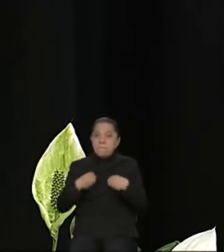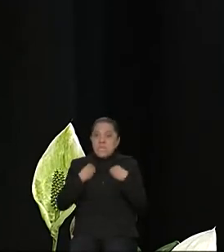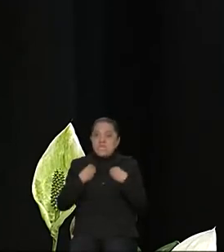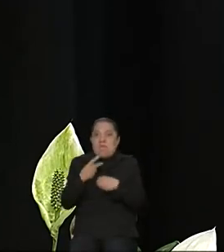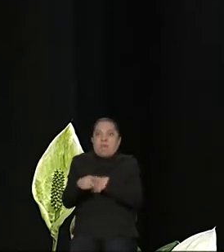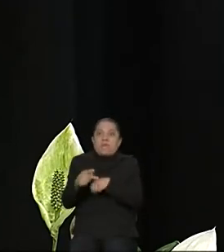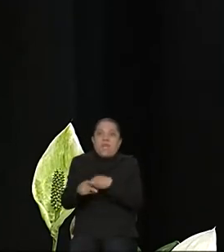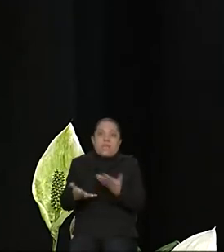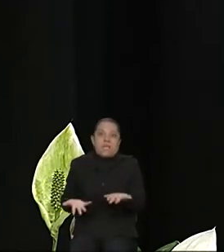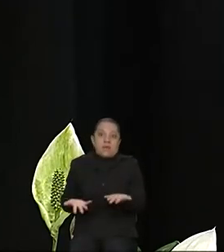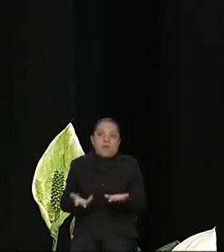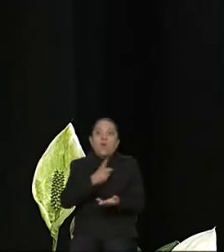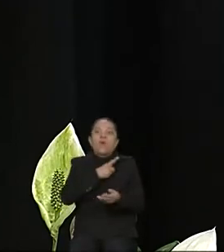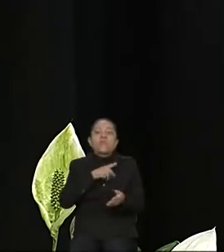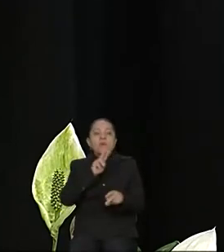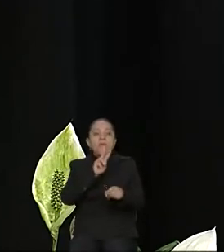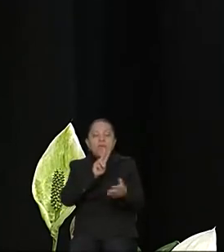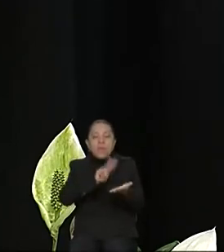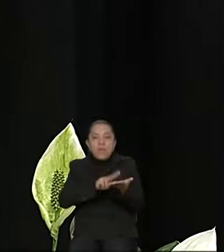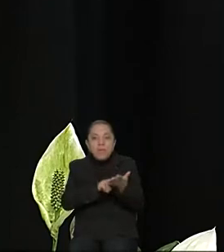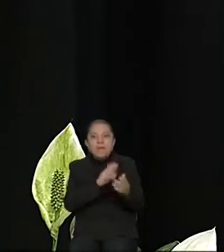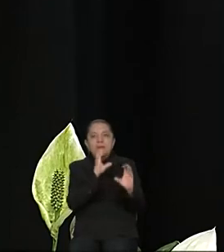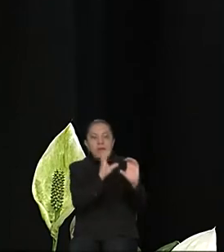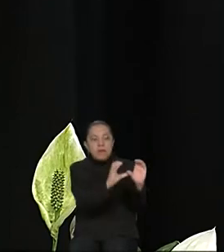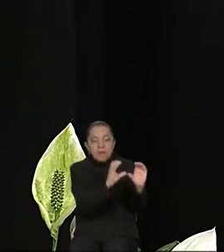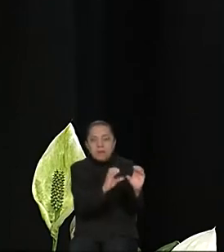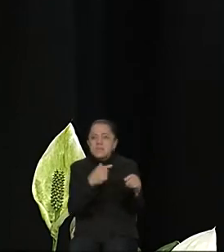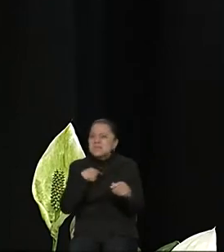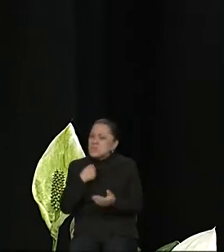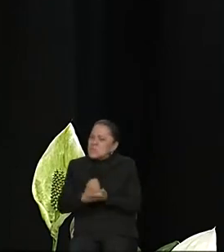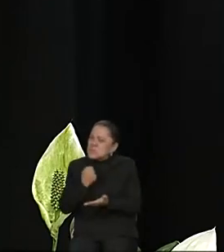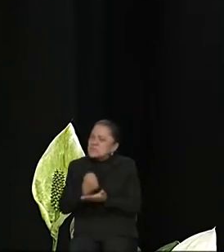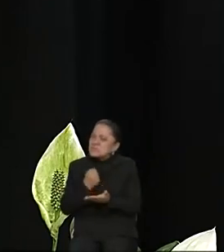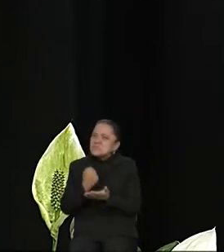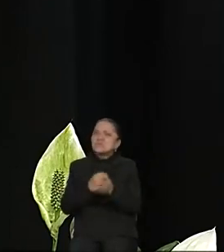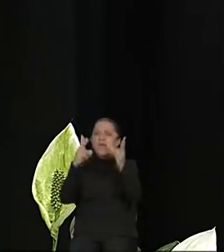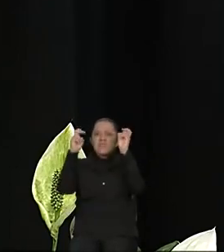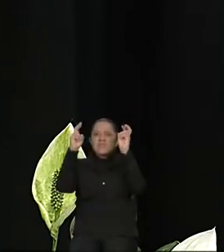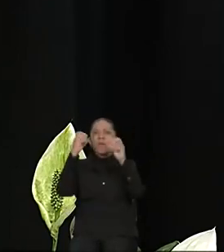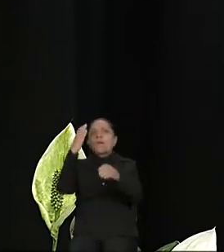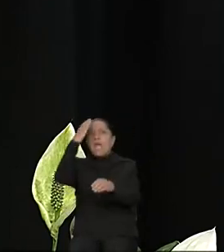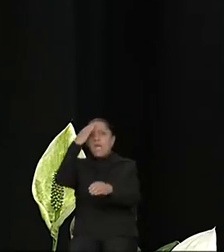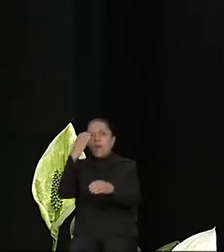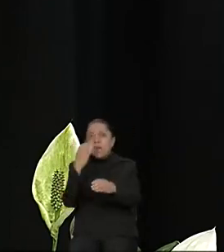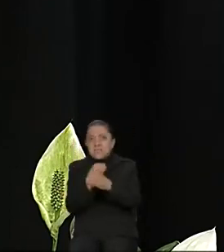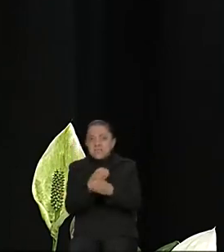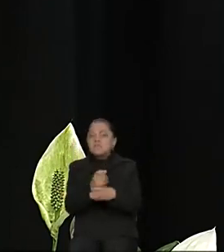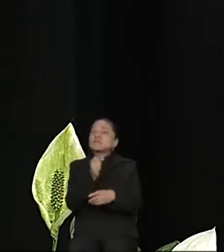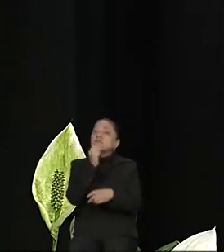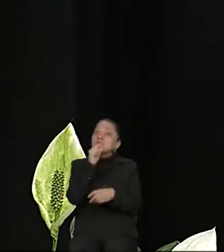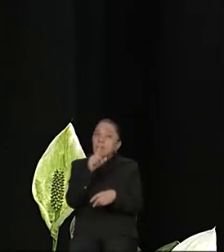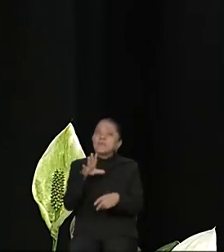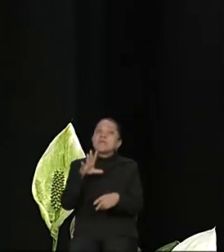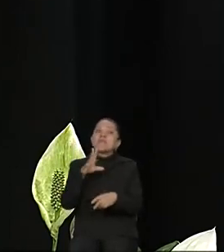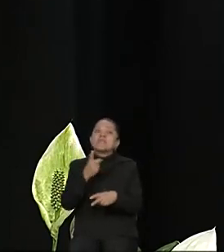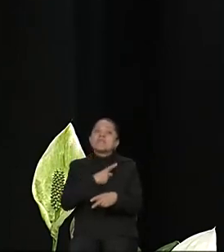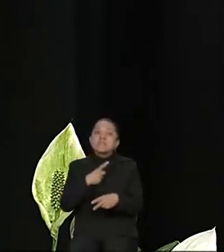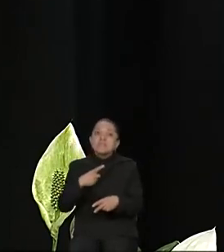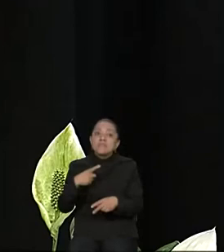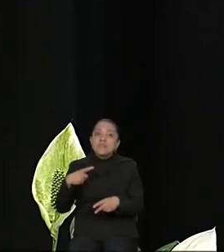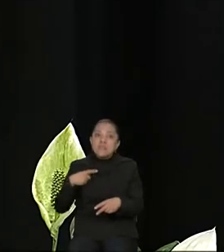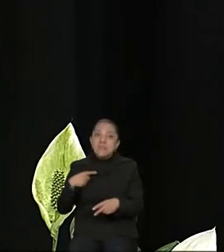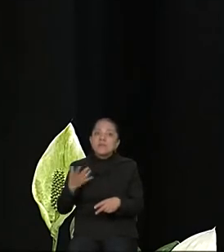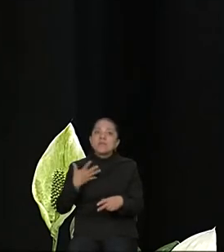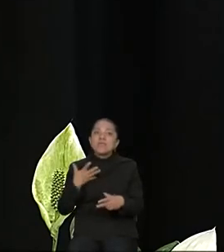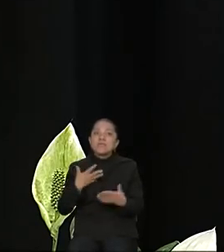he insistido mucho en el tema de la capacitación, pero sí también el de generarles esas condiciones a las familias de